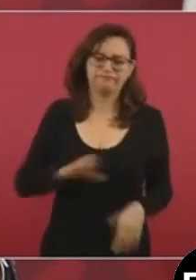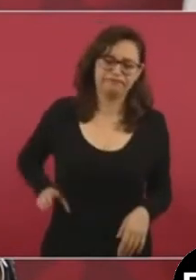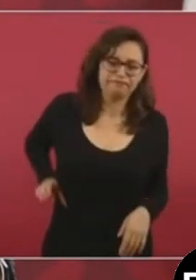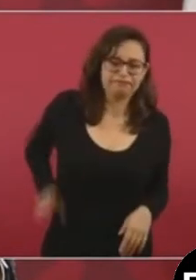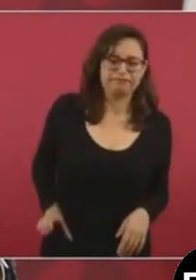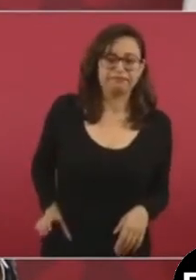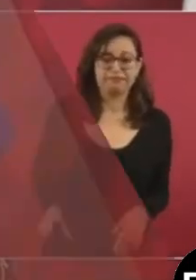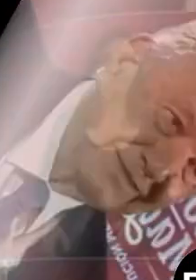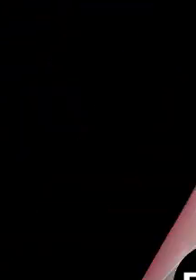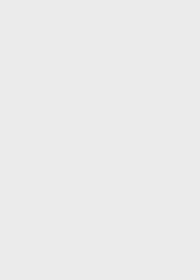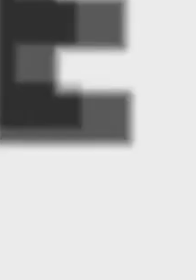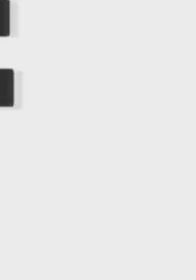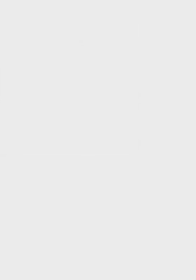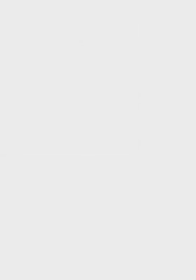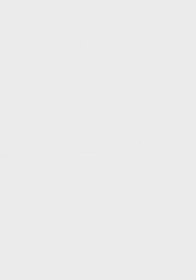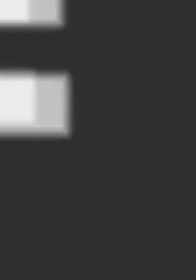Pero bueno, ya.